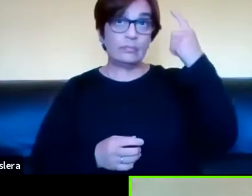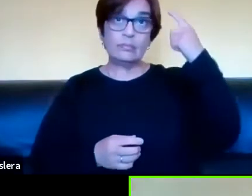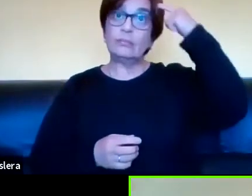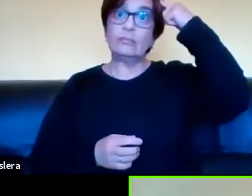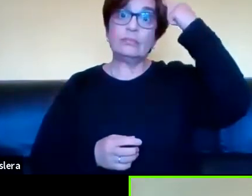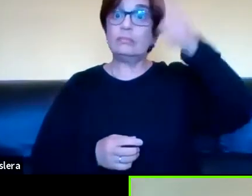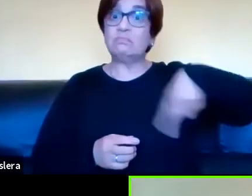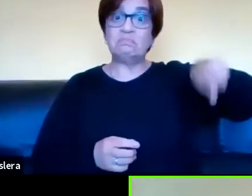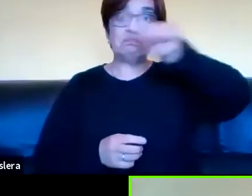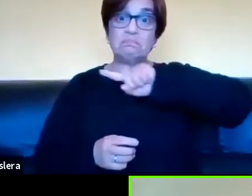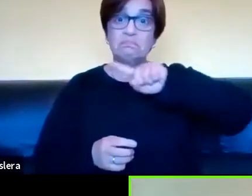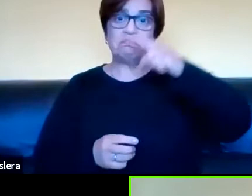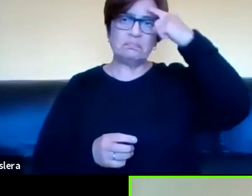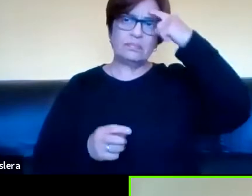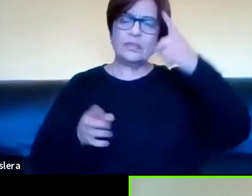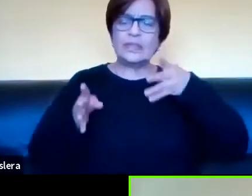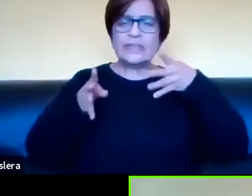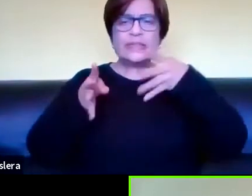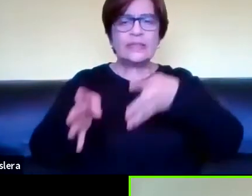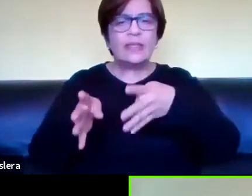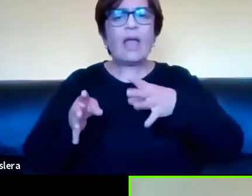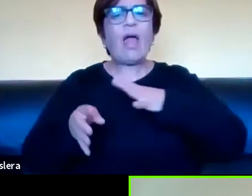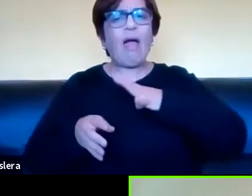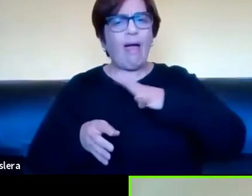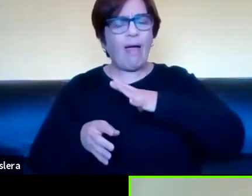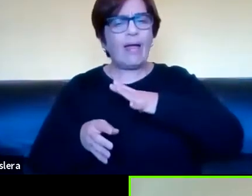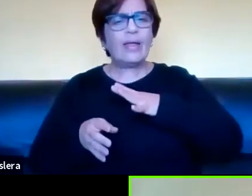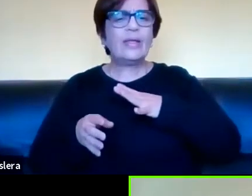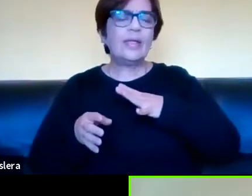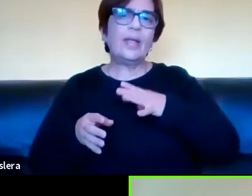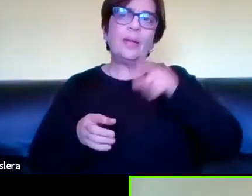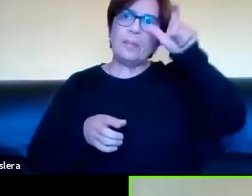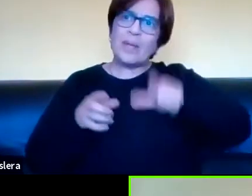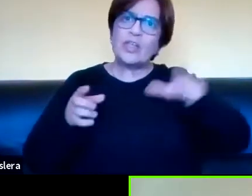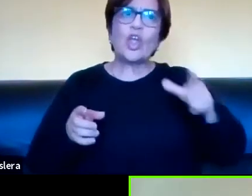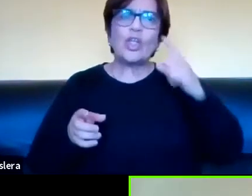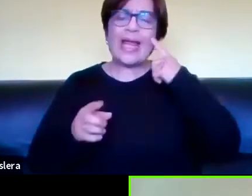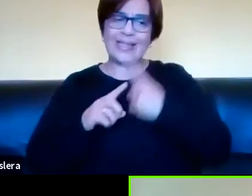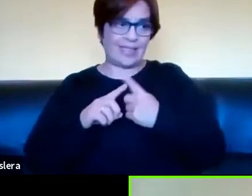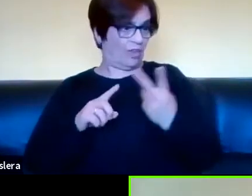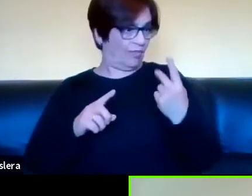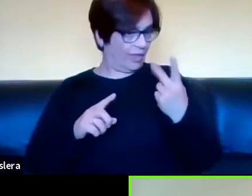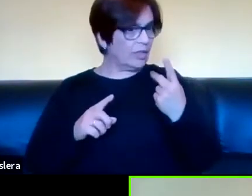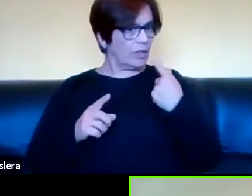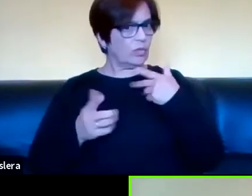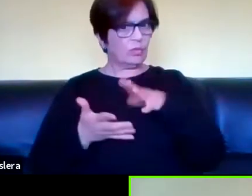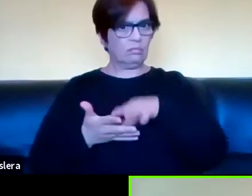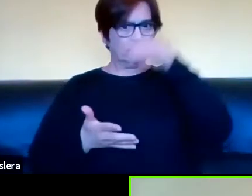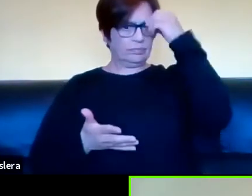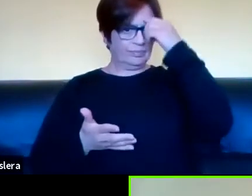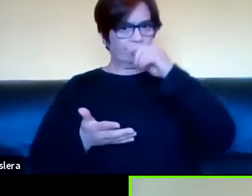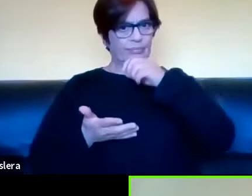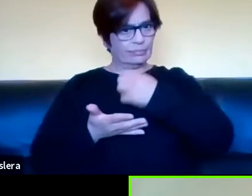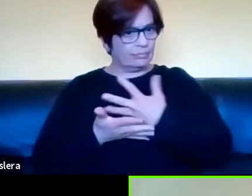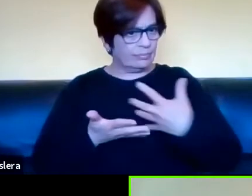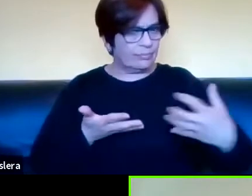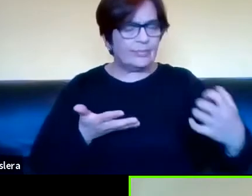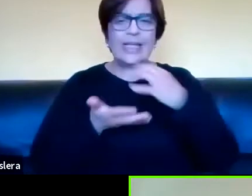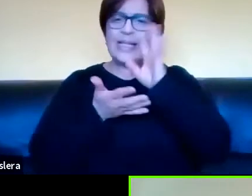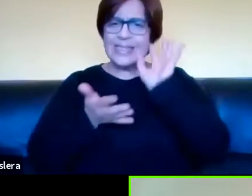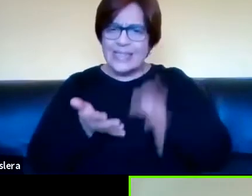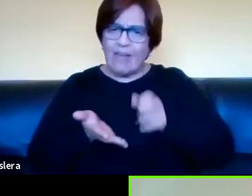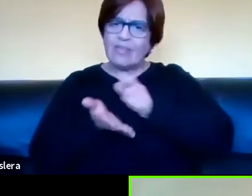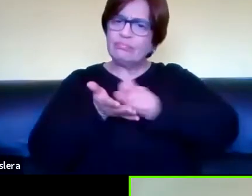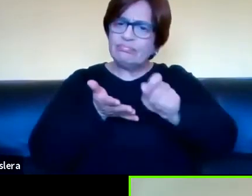cuando pensamos en los desafíos de lo que es ser sujeto letrado en el siglo XXI, es, bueno, ¿qué es la escritura? ¿Y cuál es nuestra relación con la escritura?